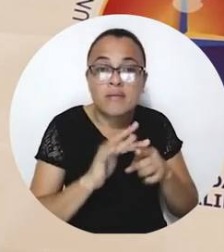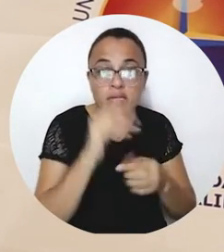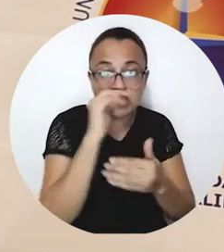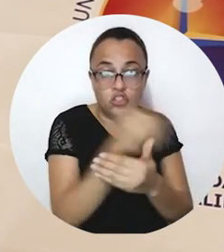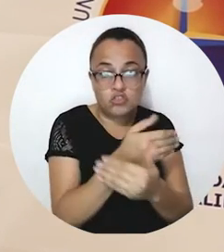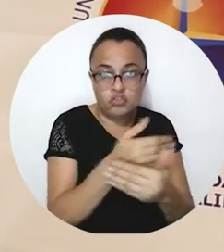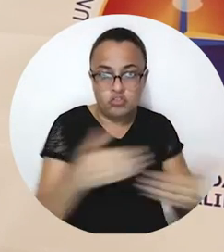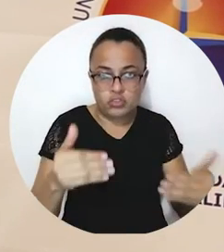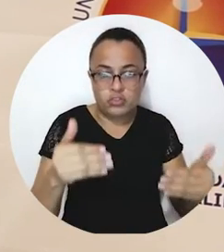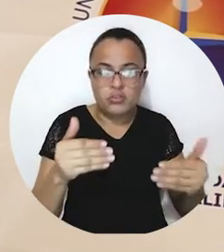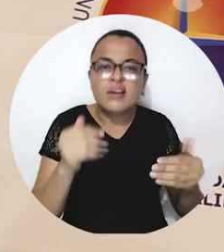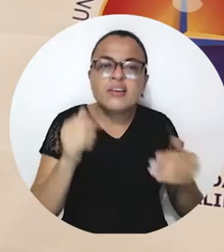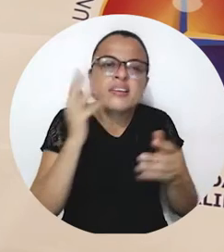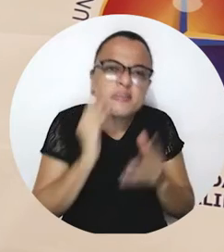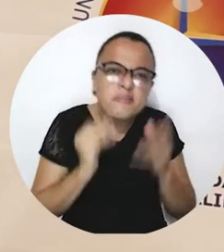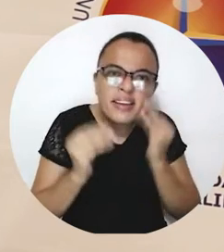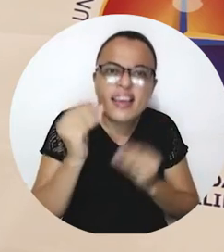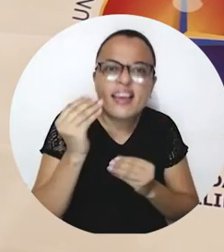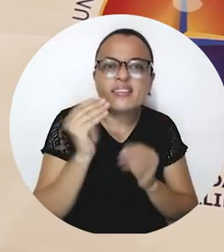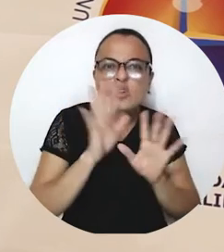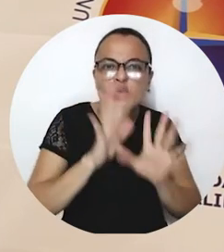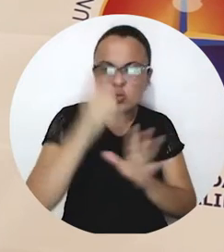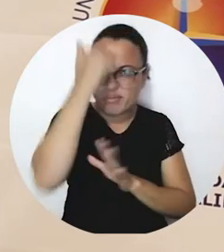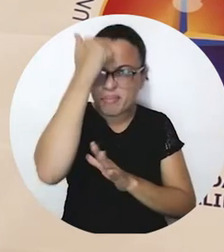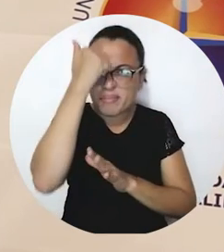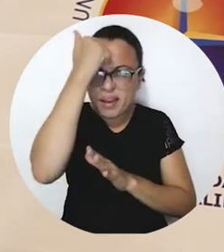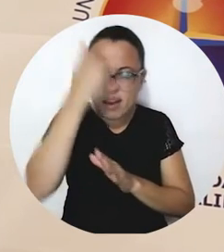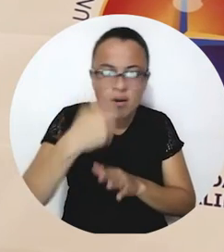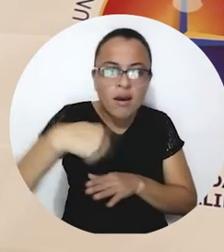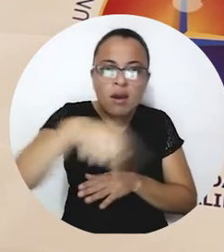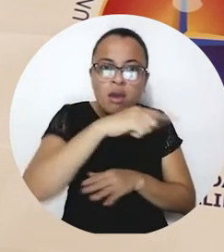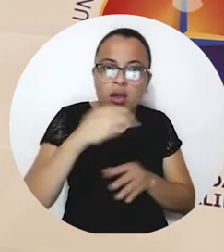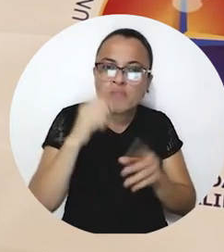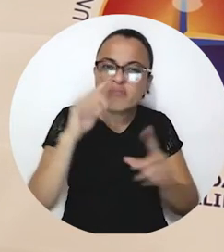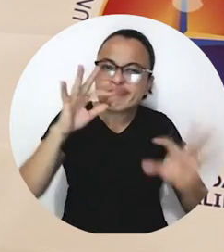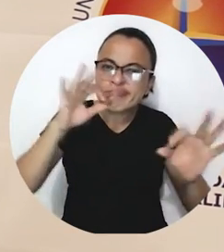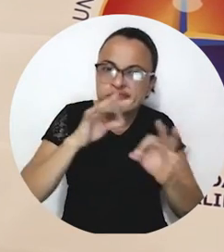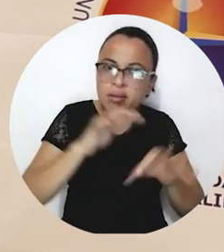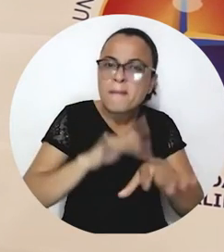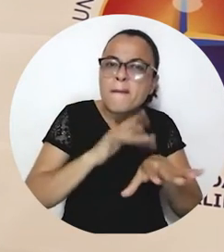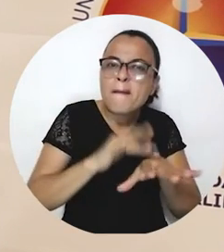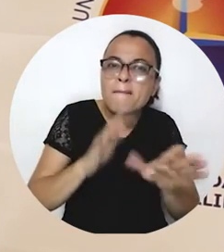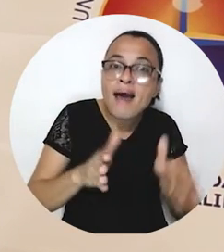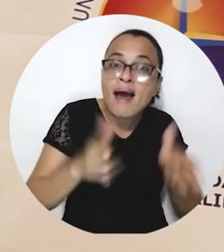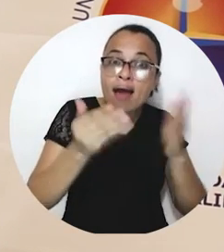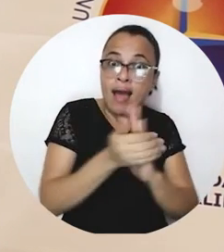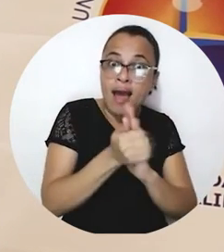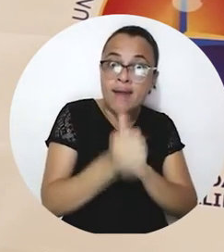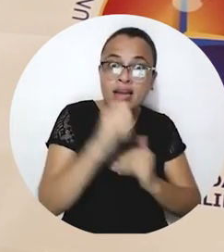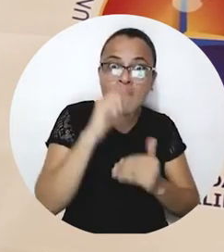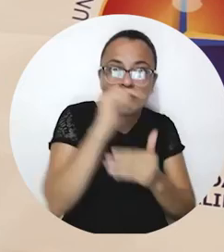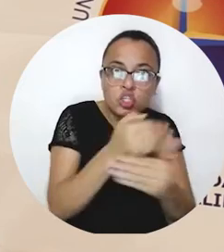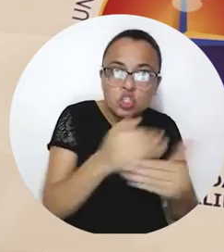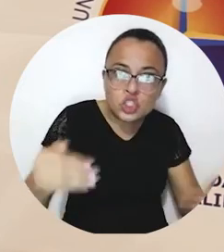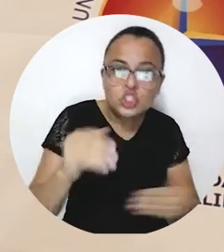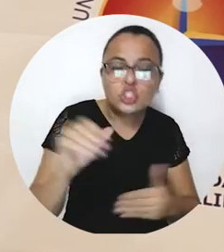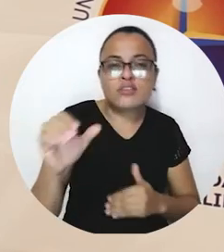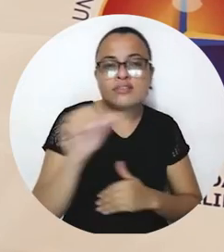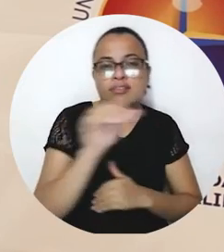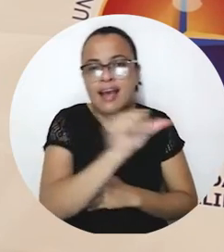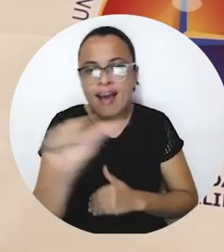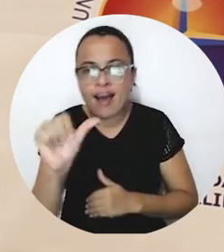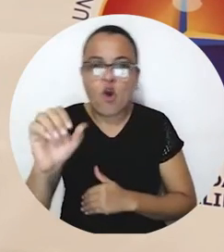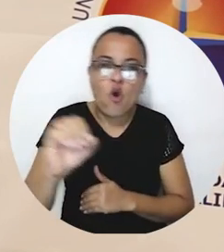aplicadas a la primera infancia mediante experiencias pedagógicas enfocadas a potenciar el desarrollo y